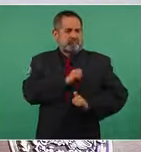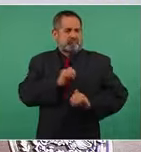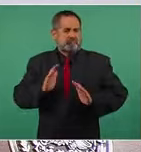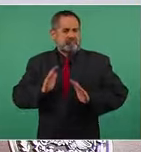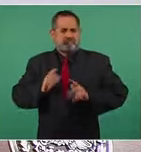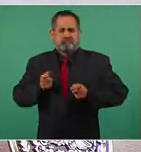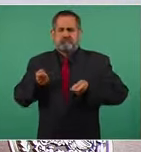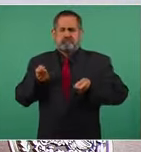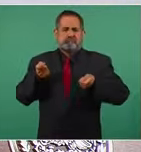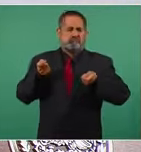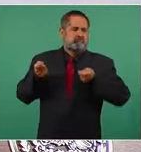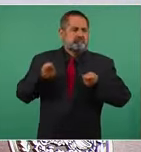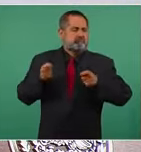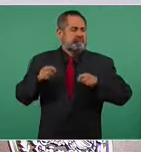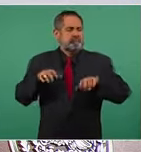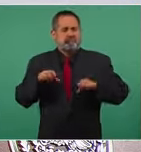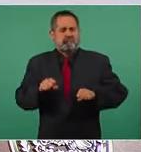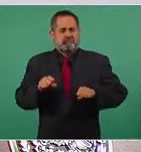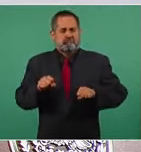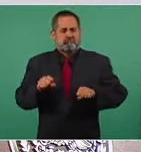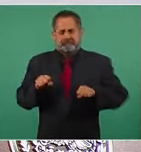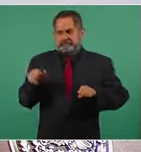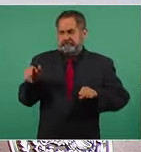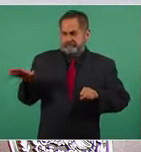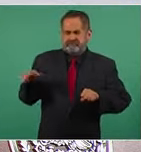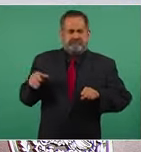de el gobierno